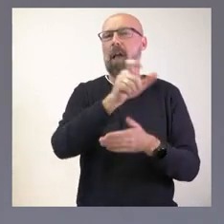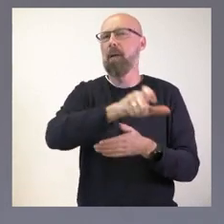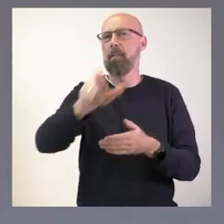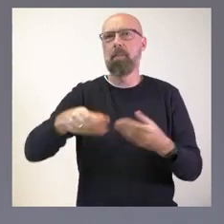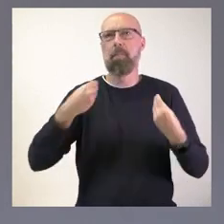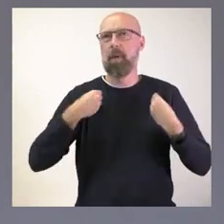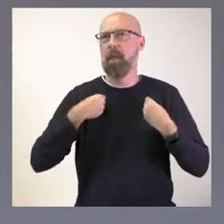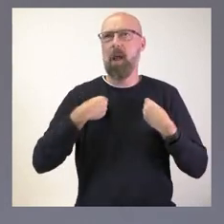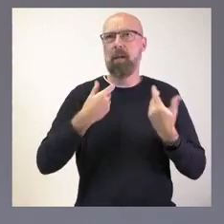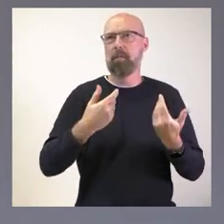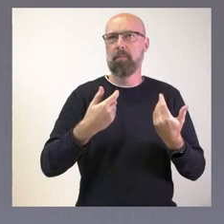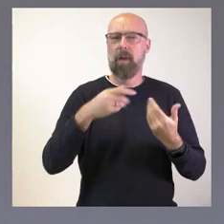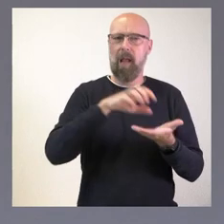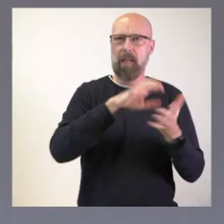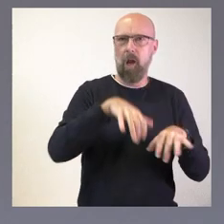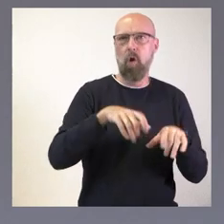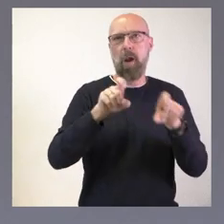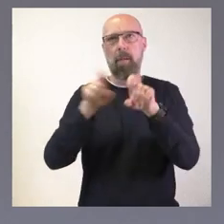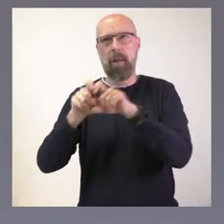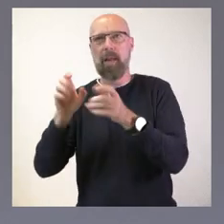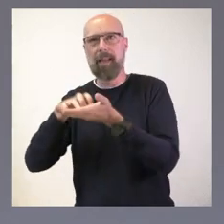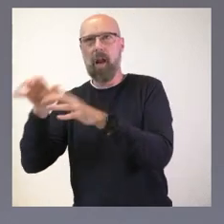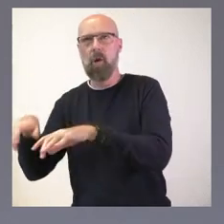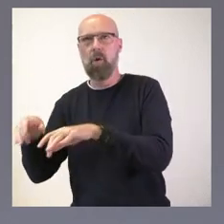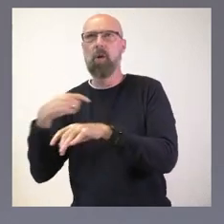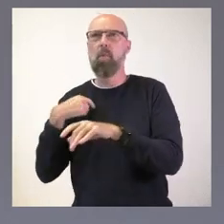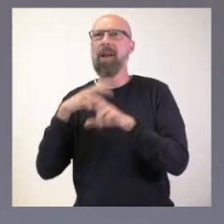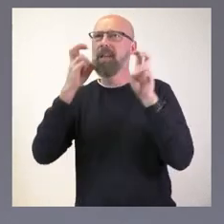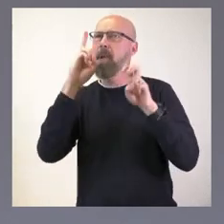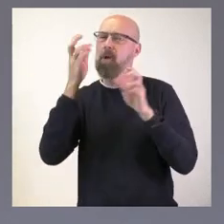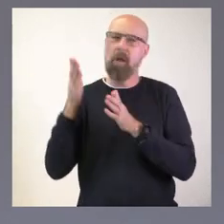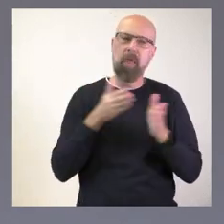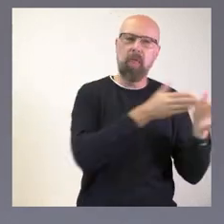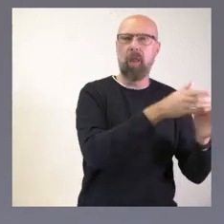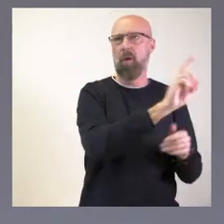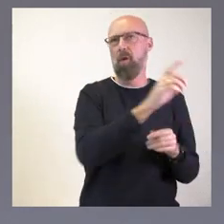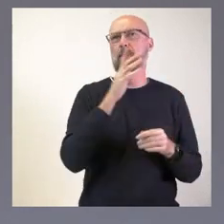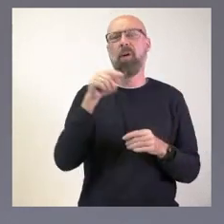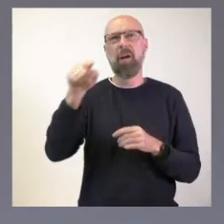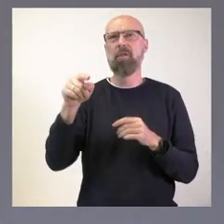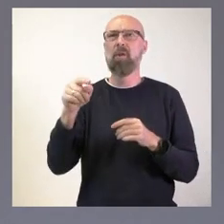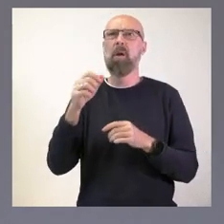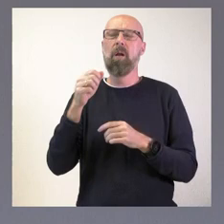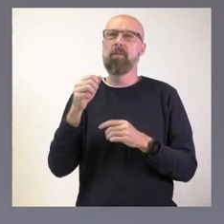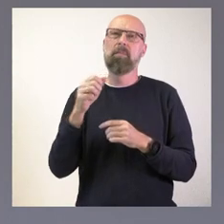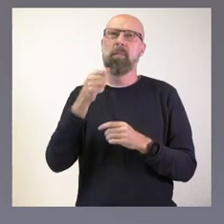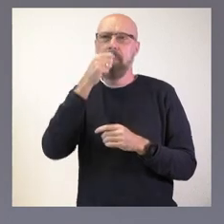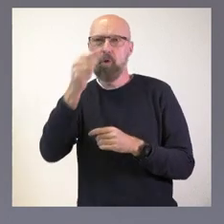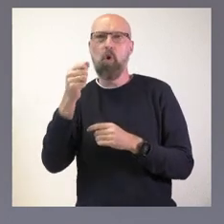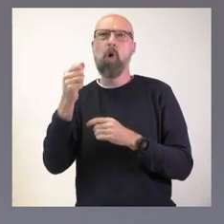empresas y las personas de Castilla y León. No nos vamos a distraer ni un solo segundo con las cortinas de humo del PSOE y de Podemos.